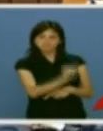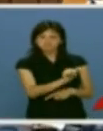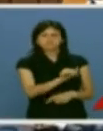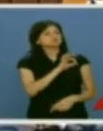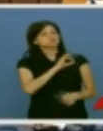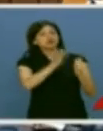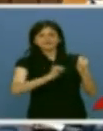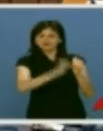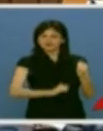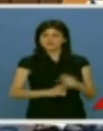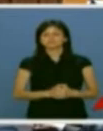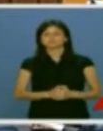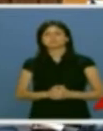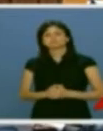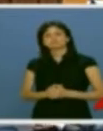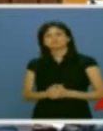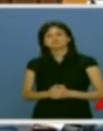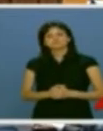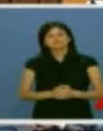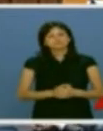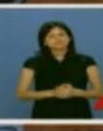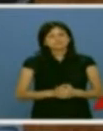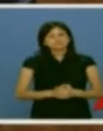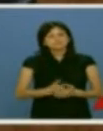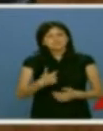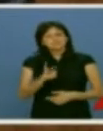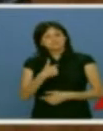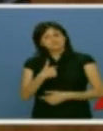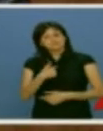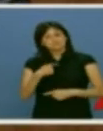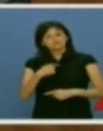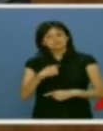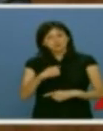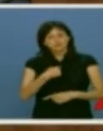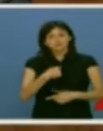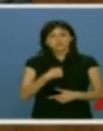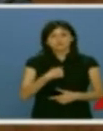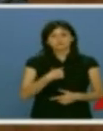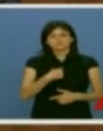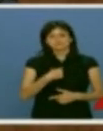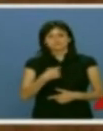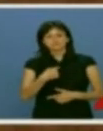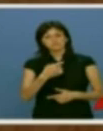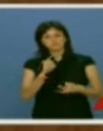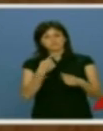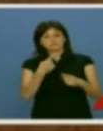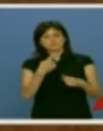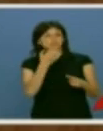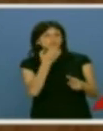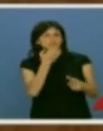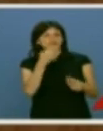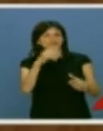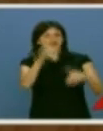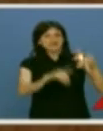Herrera, mire, yo no he sabido o no he podido ganarle